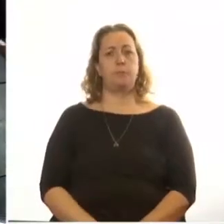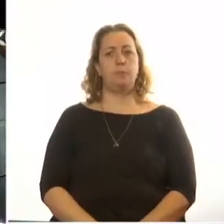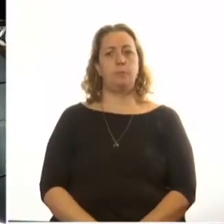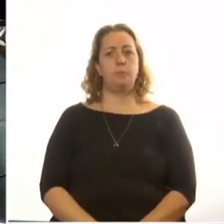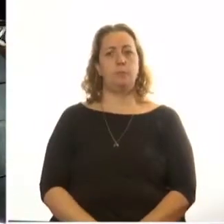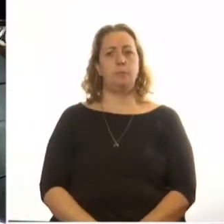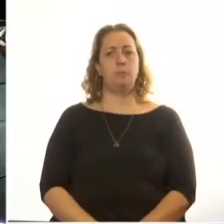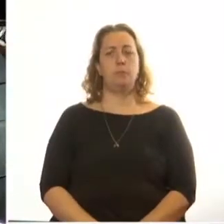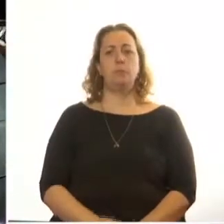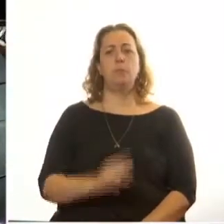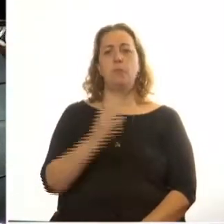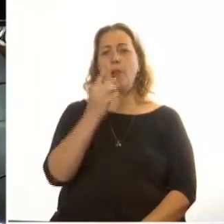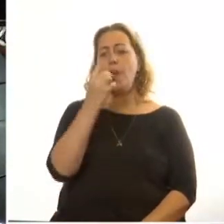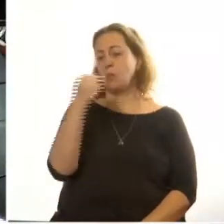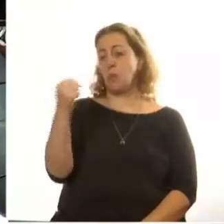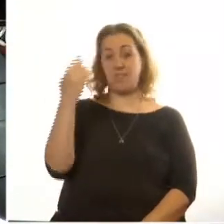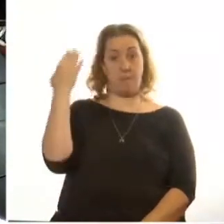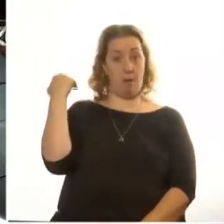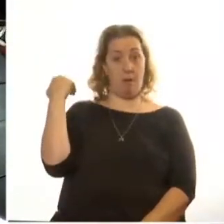Hace una semana,